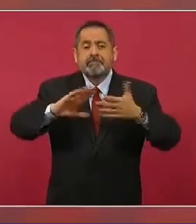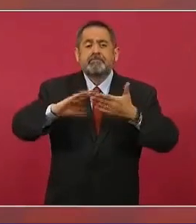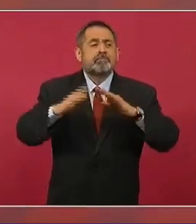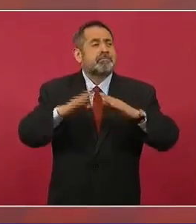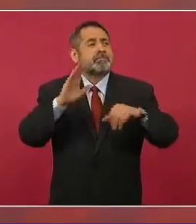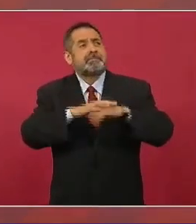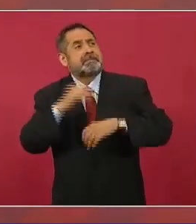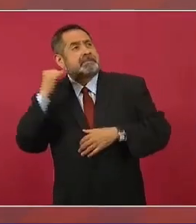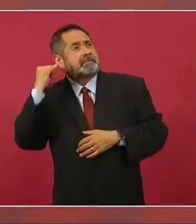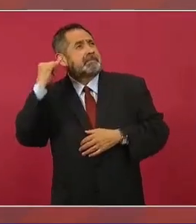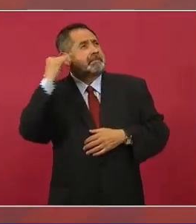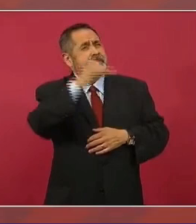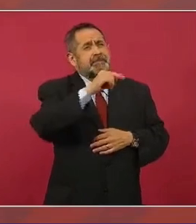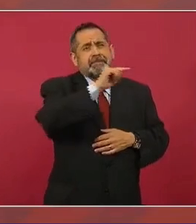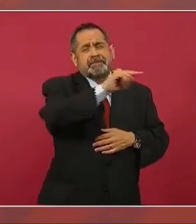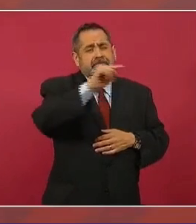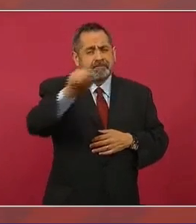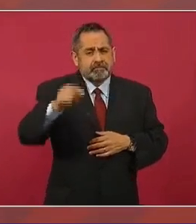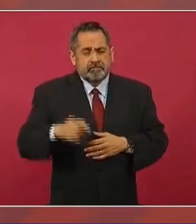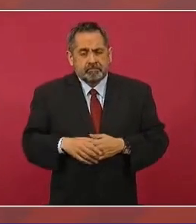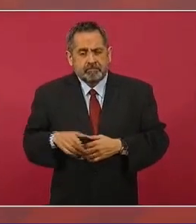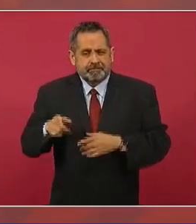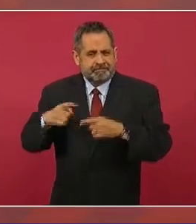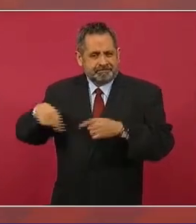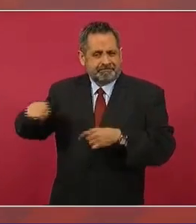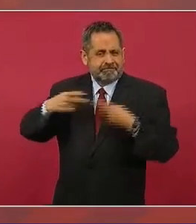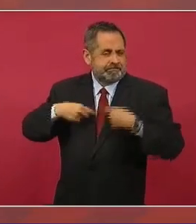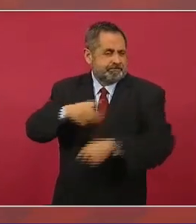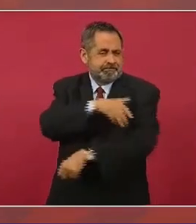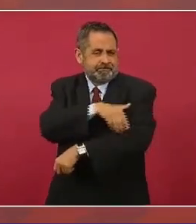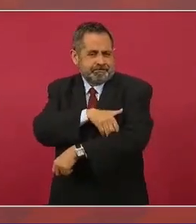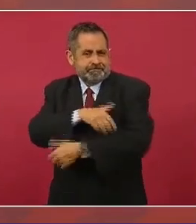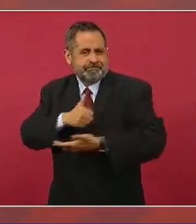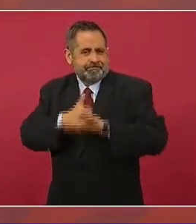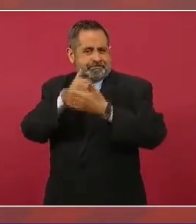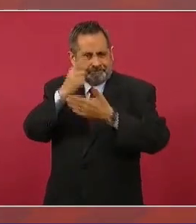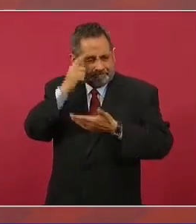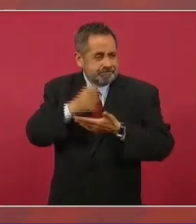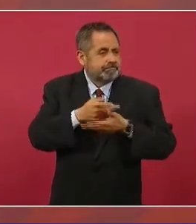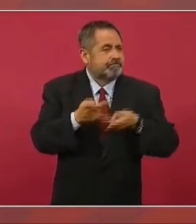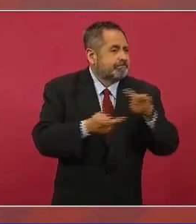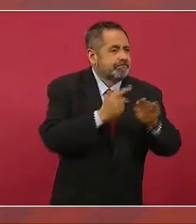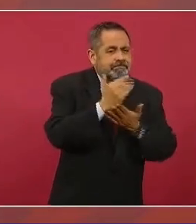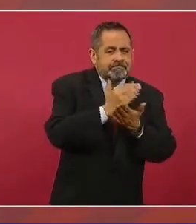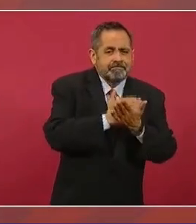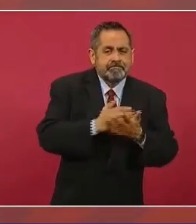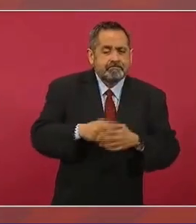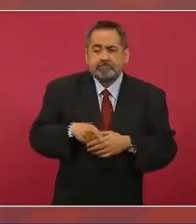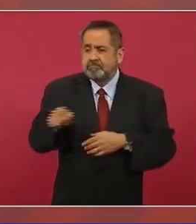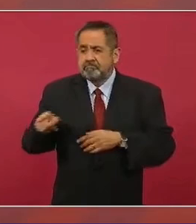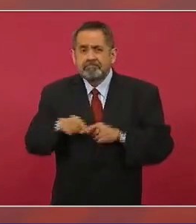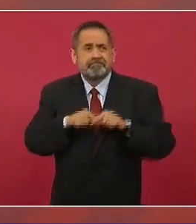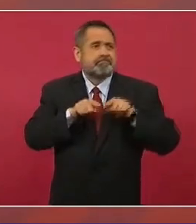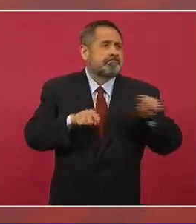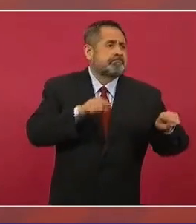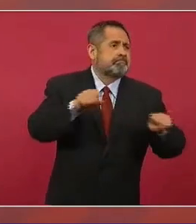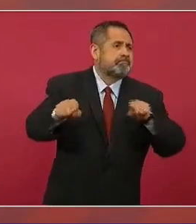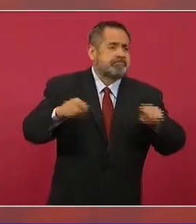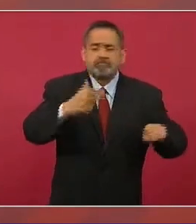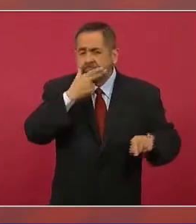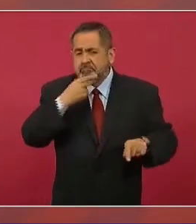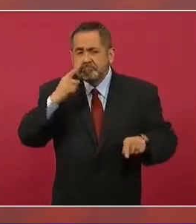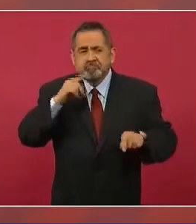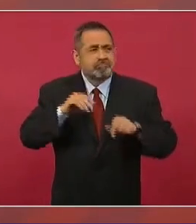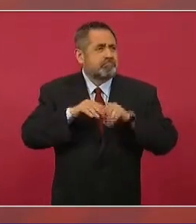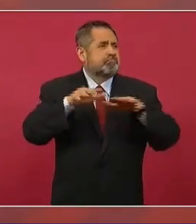apartadas, los servidores de la nación, que están ahí, mujeres y hombres. Entonces,